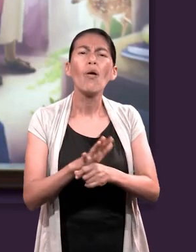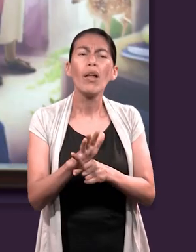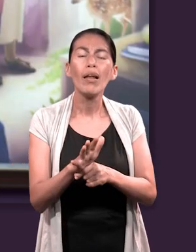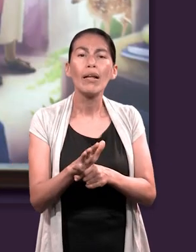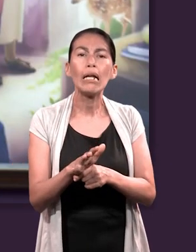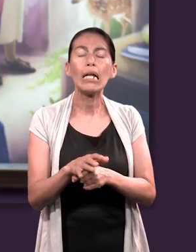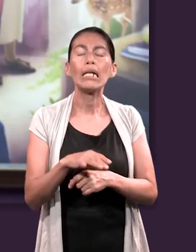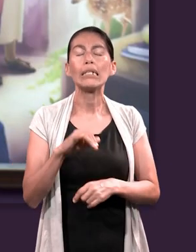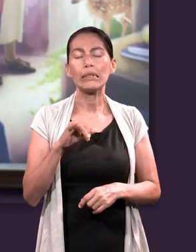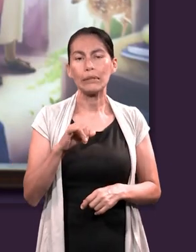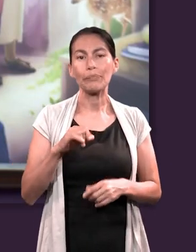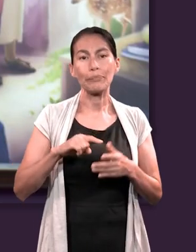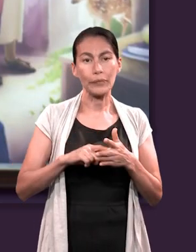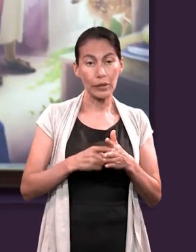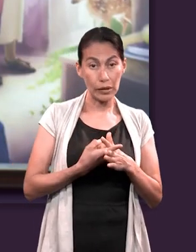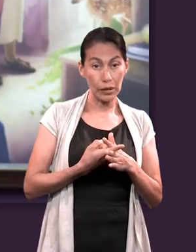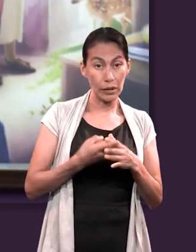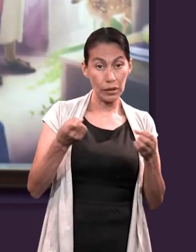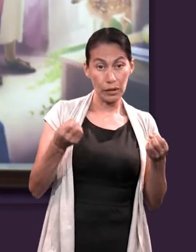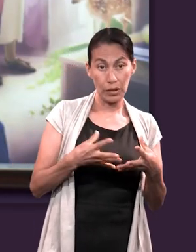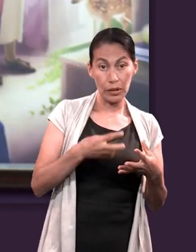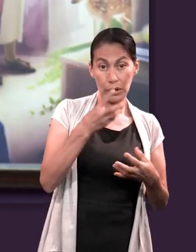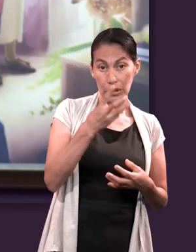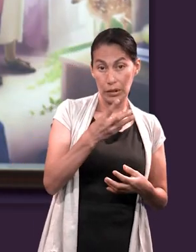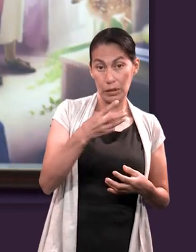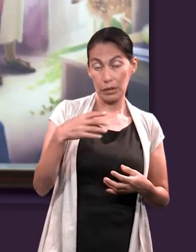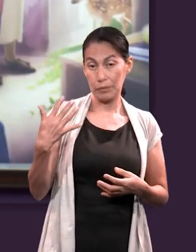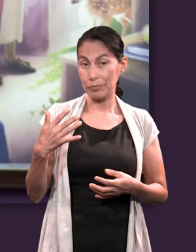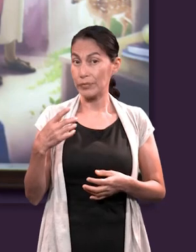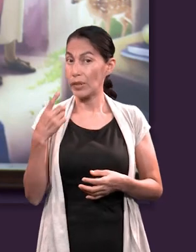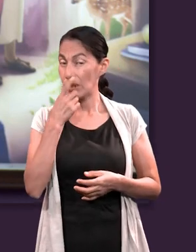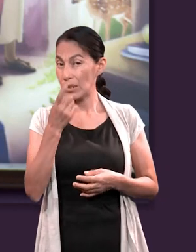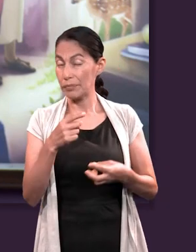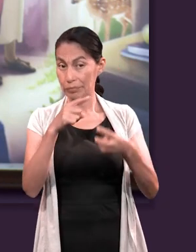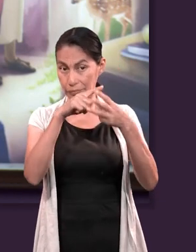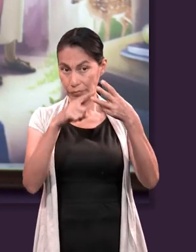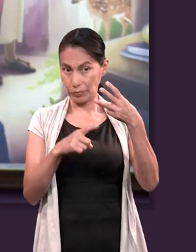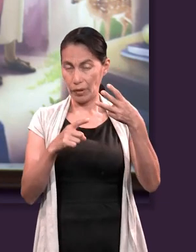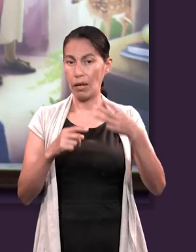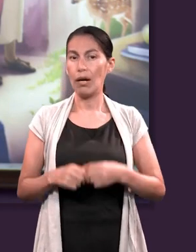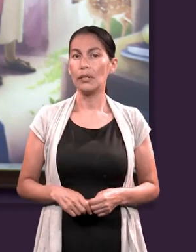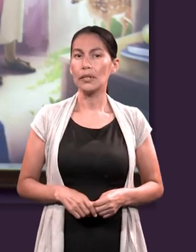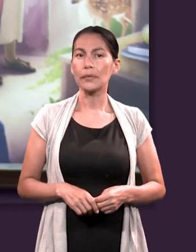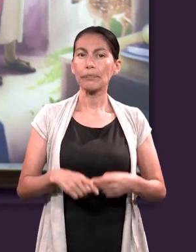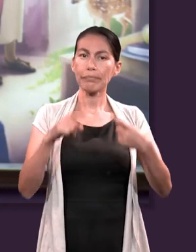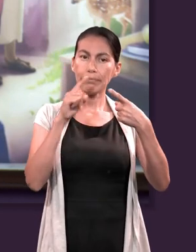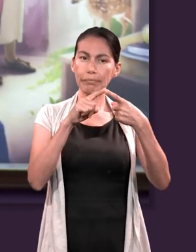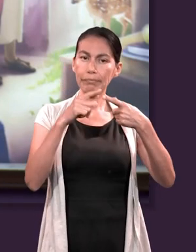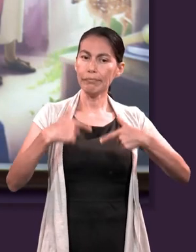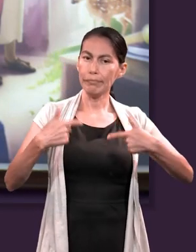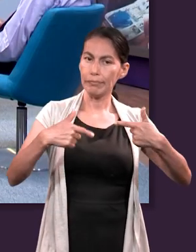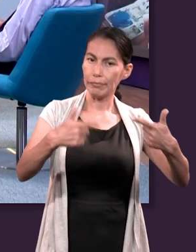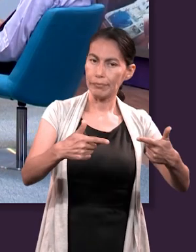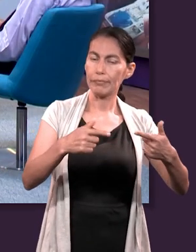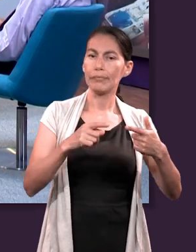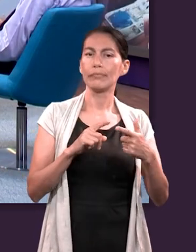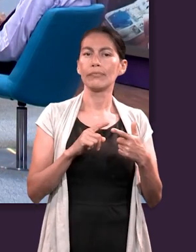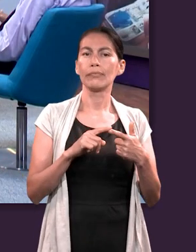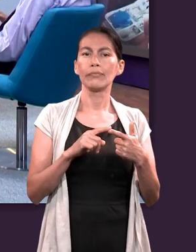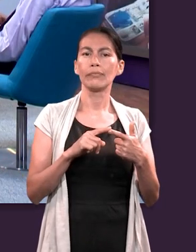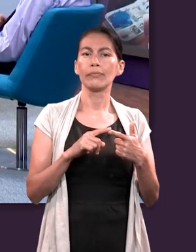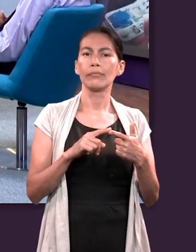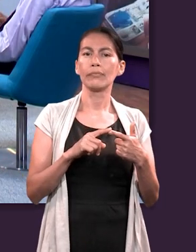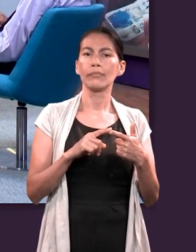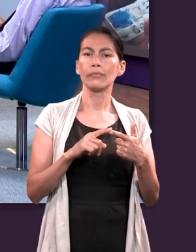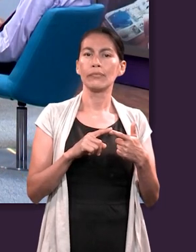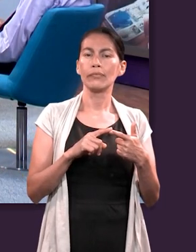describe cuatro nefastas consecuencias que me gustaría puntualizar. A la primera consecuencia le